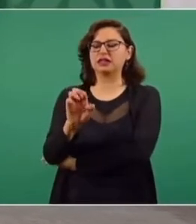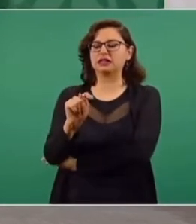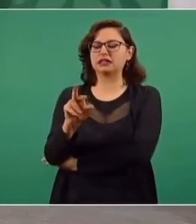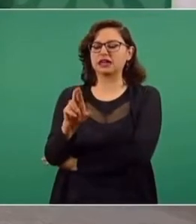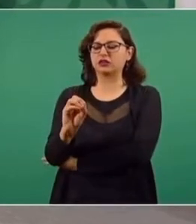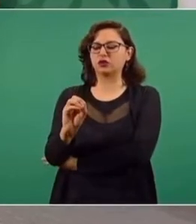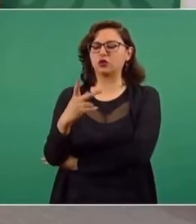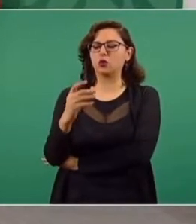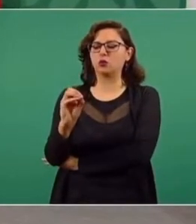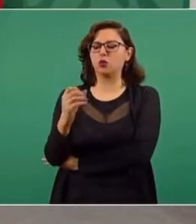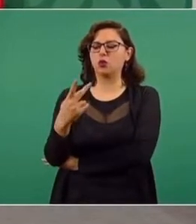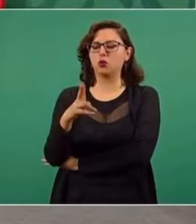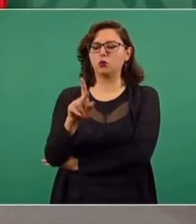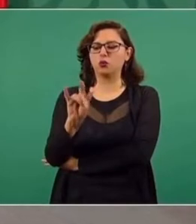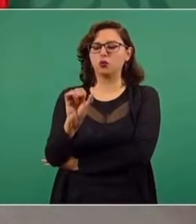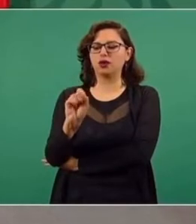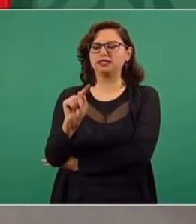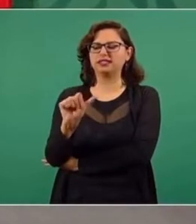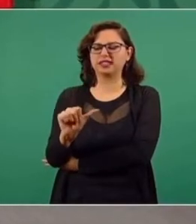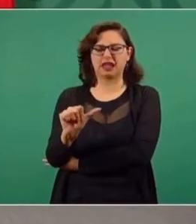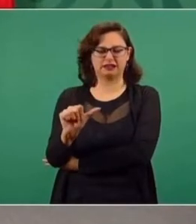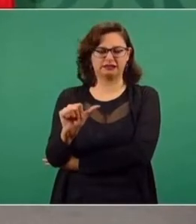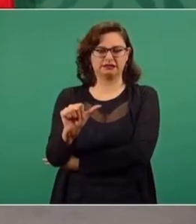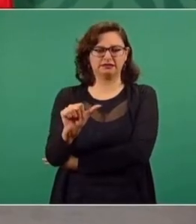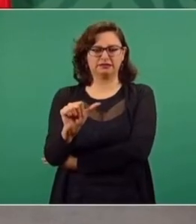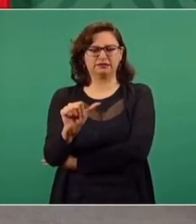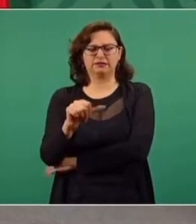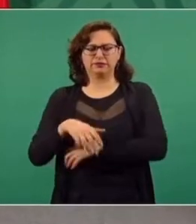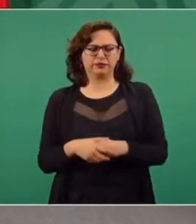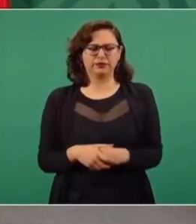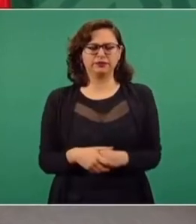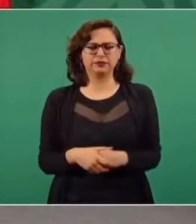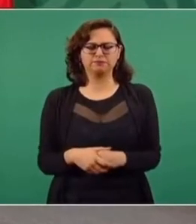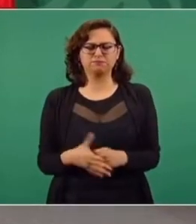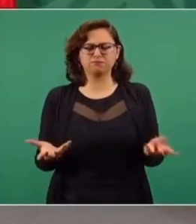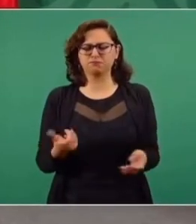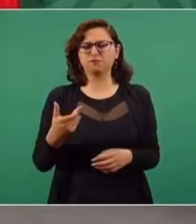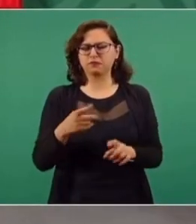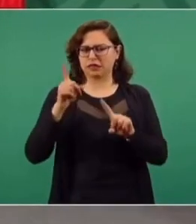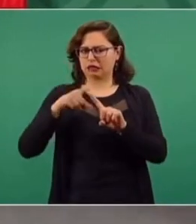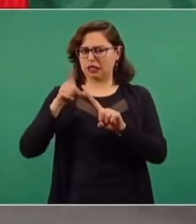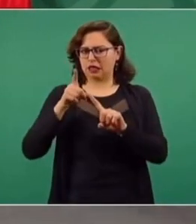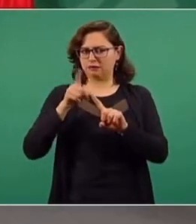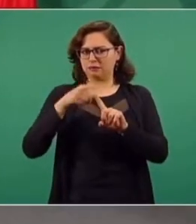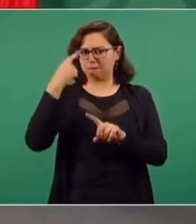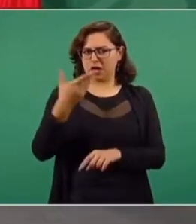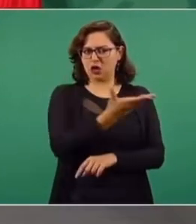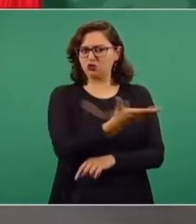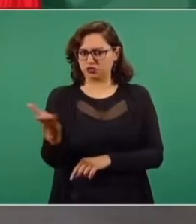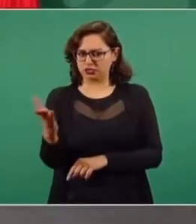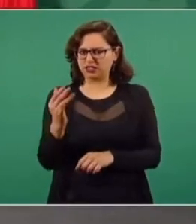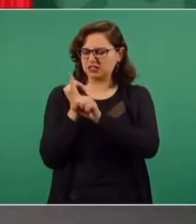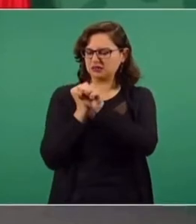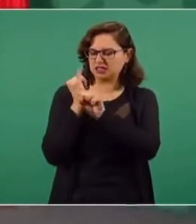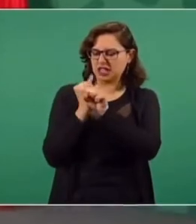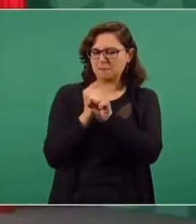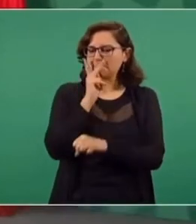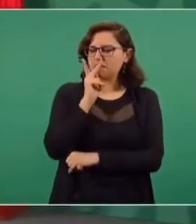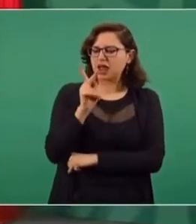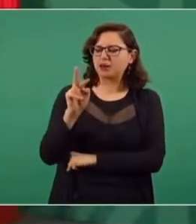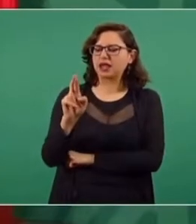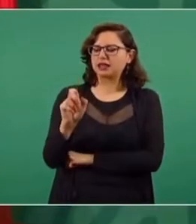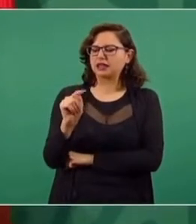Les dejo de tarea el que me definan qué es ser retropopulista.